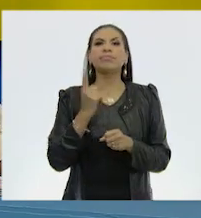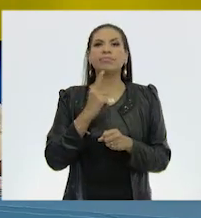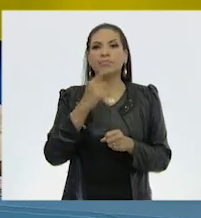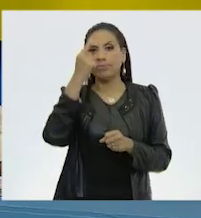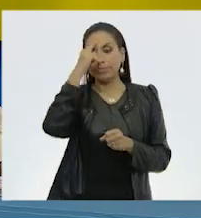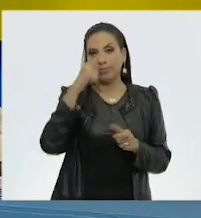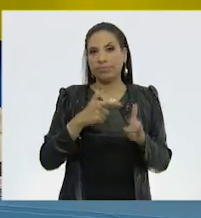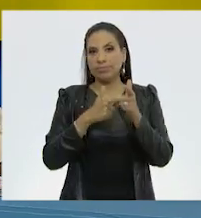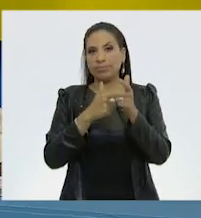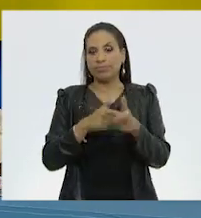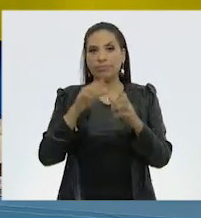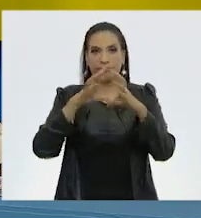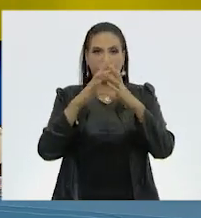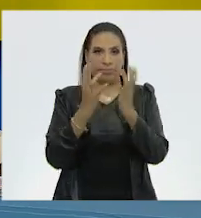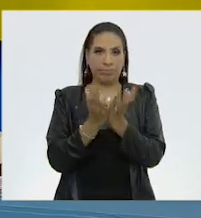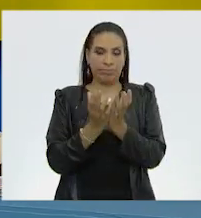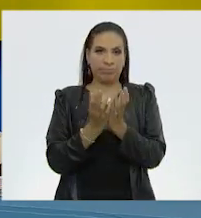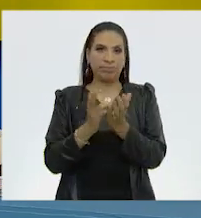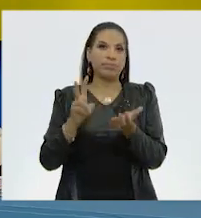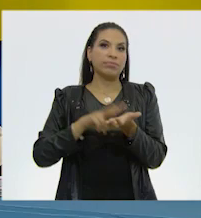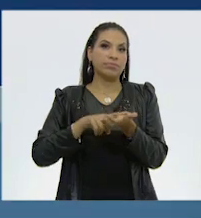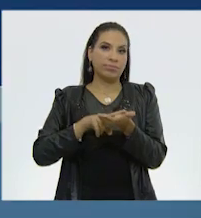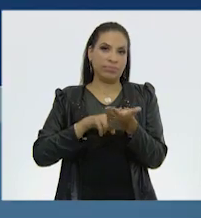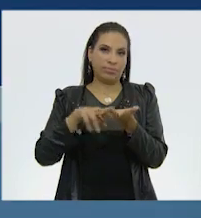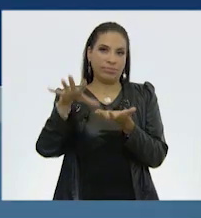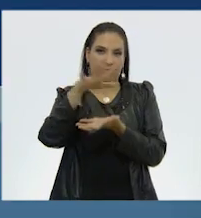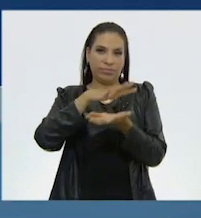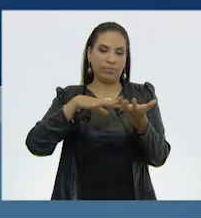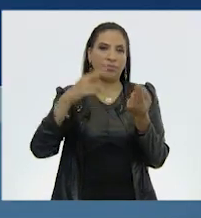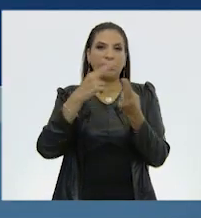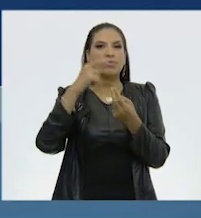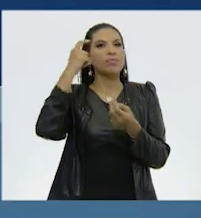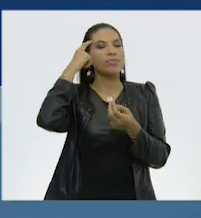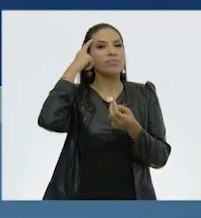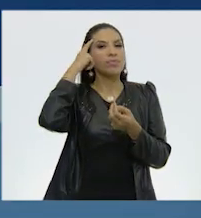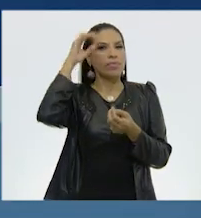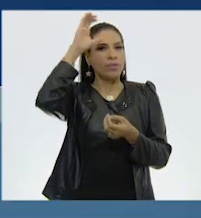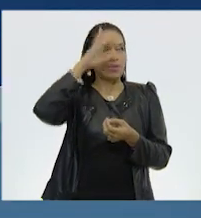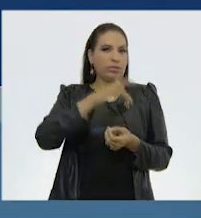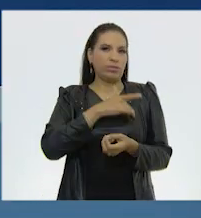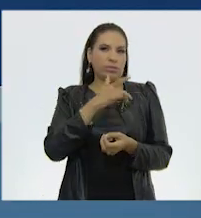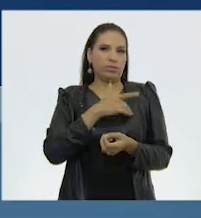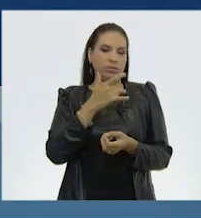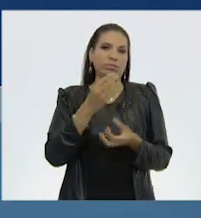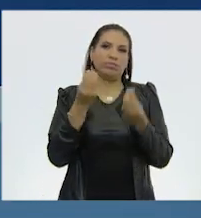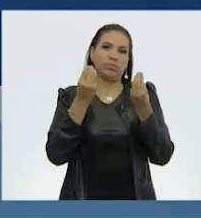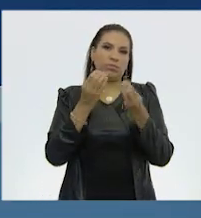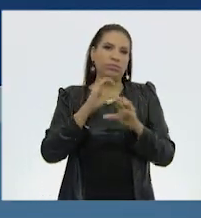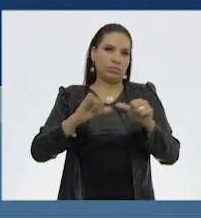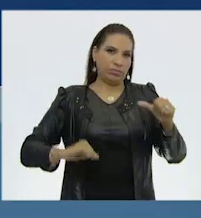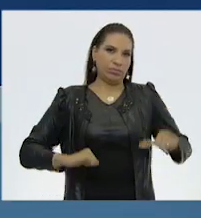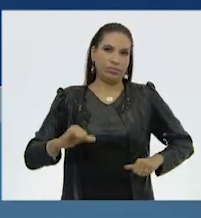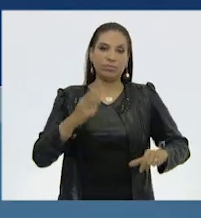Porque para mantener nuestro planeta verde tenemos que tomar mucha conciencia. Y muchas acciones. Eso es lo importante. Oigan,